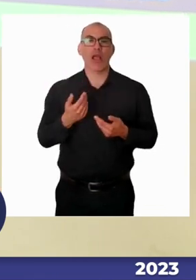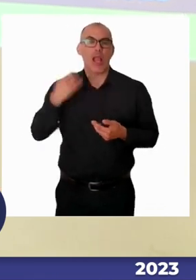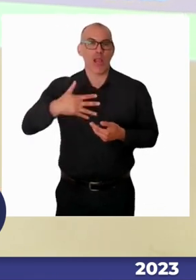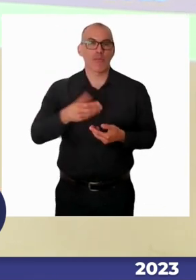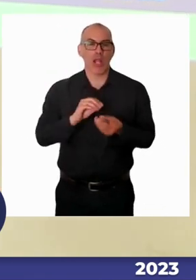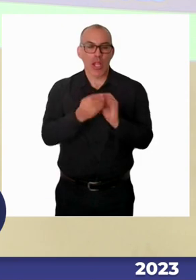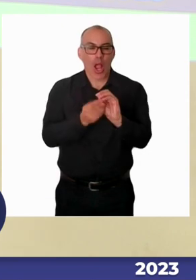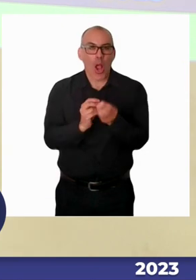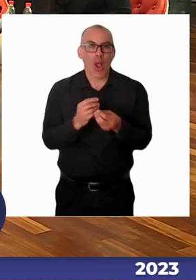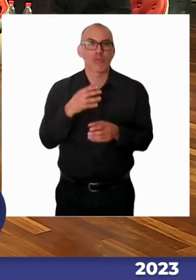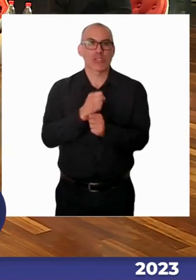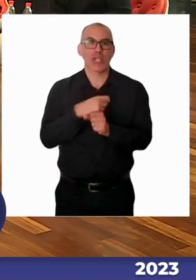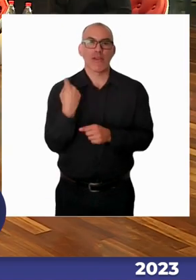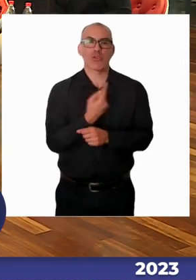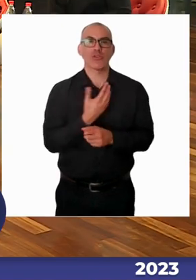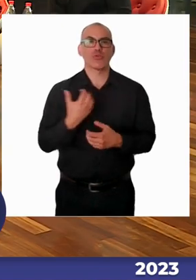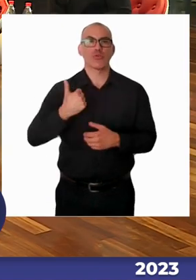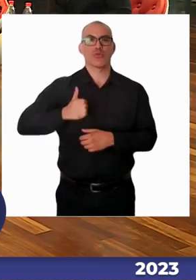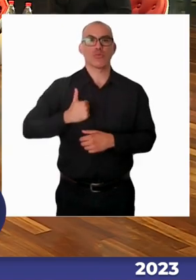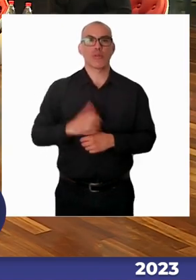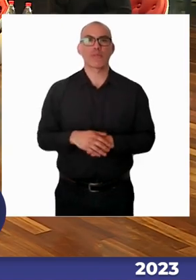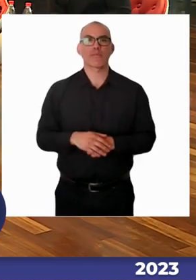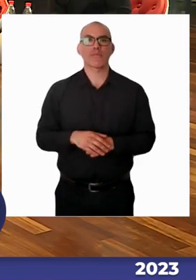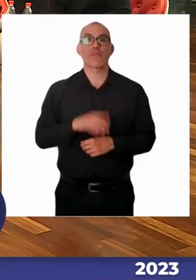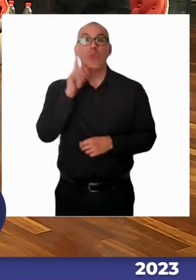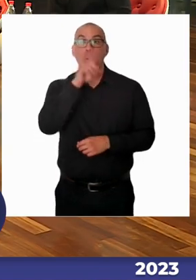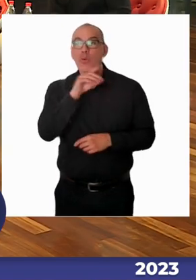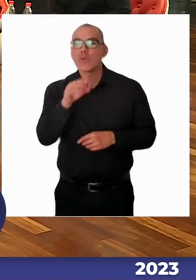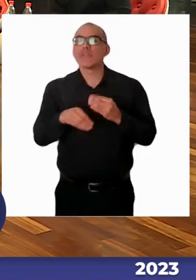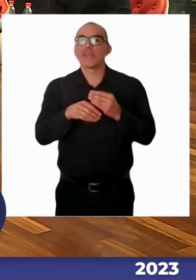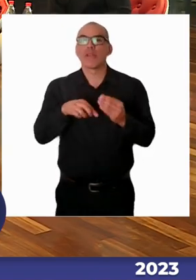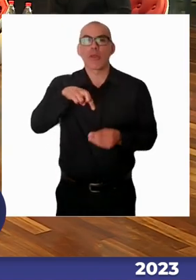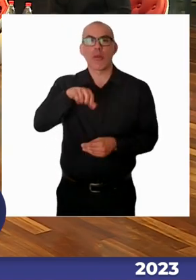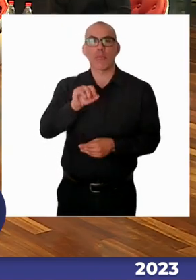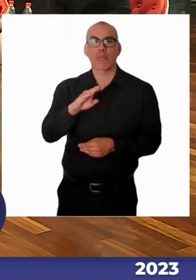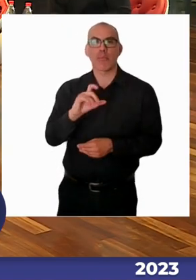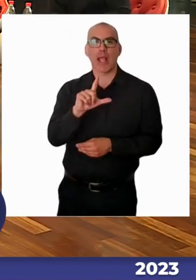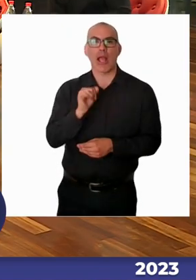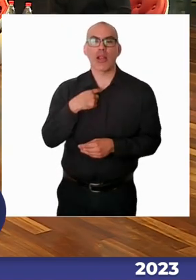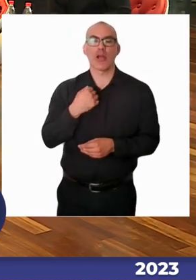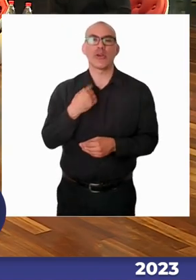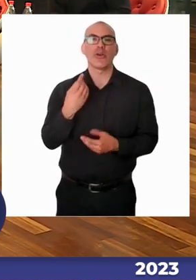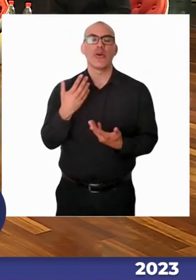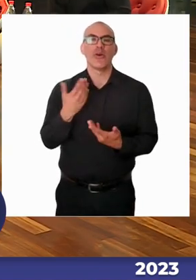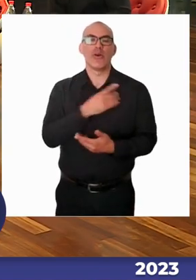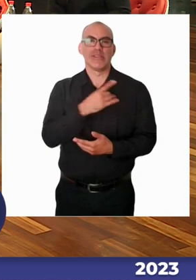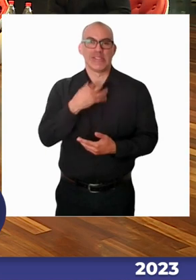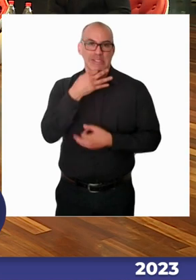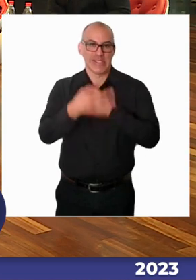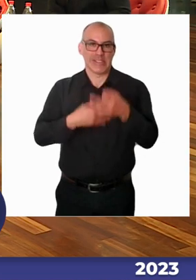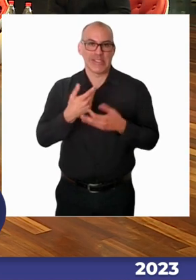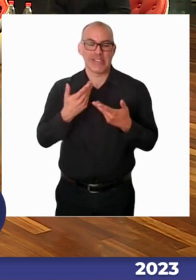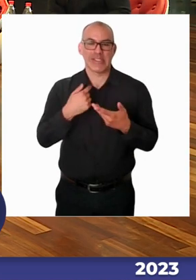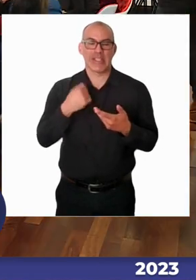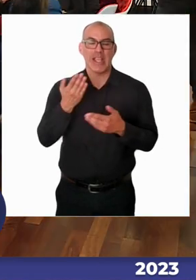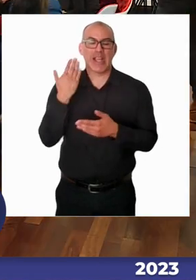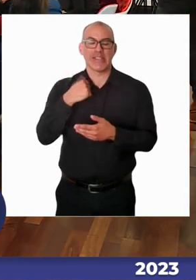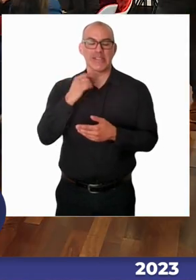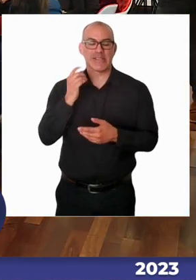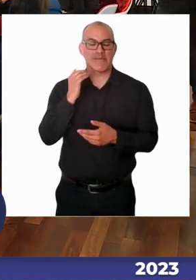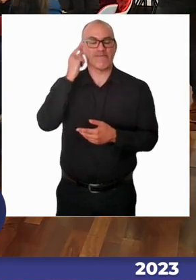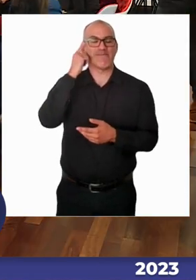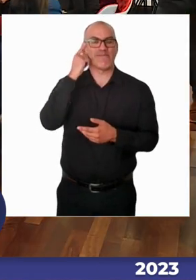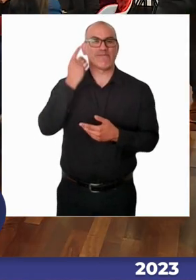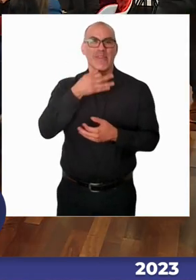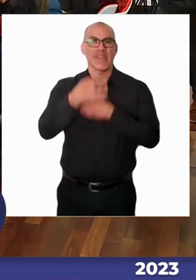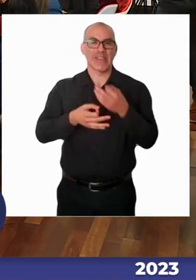realizar. Disculpa, Paola, pero no quiero irme como con una sensación de que no deje de hablar. Y es recoger el guante,